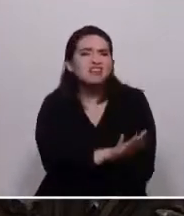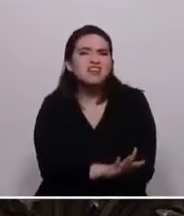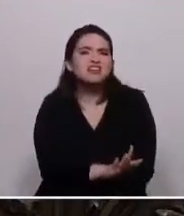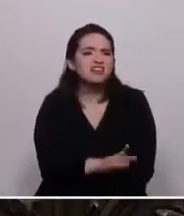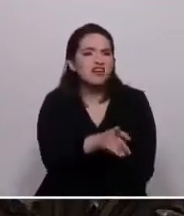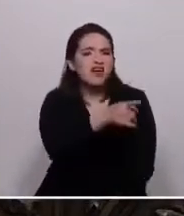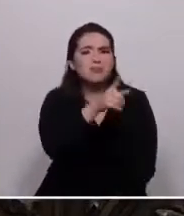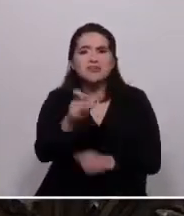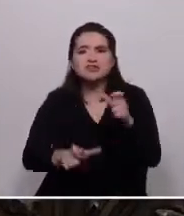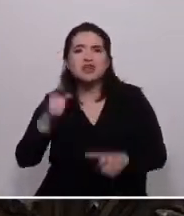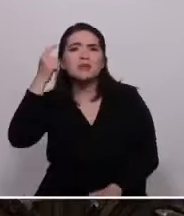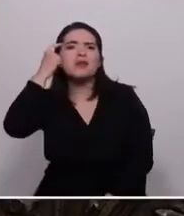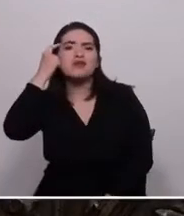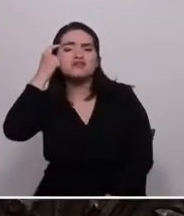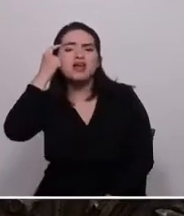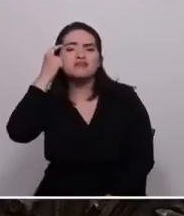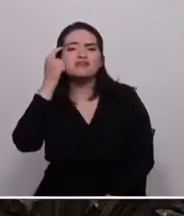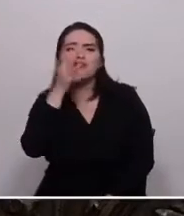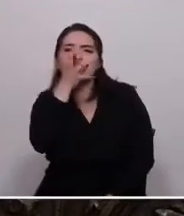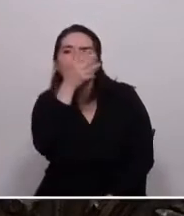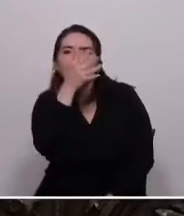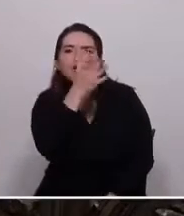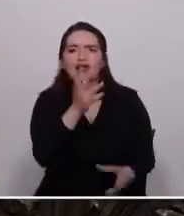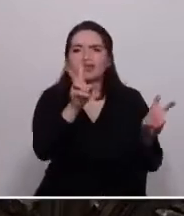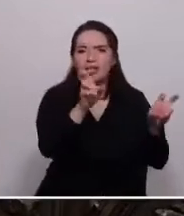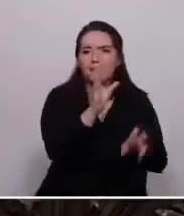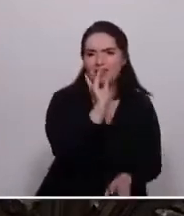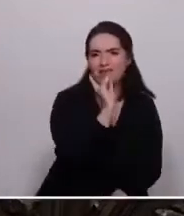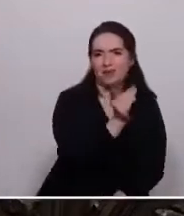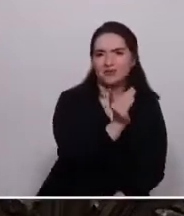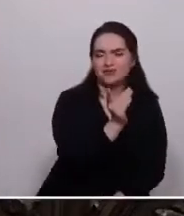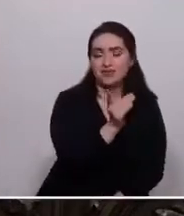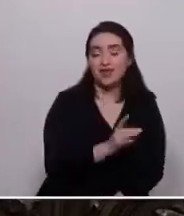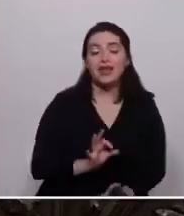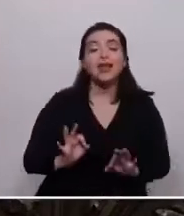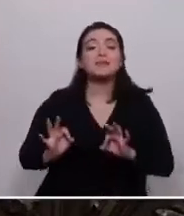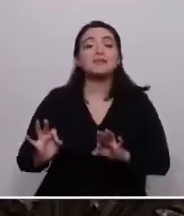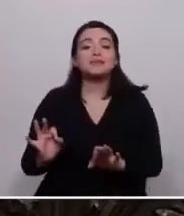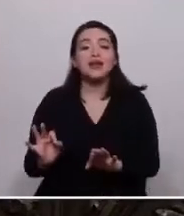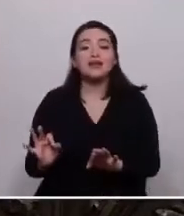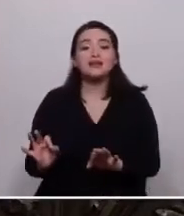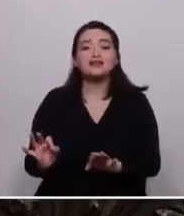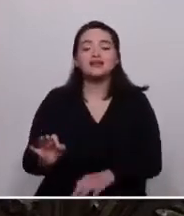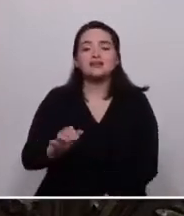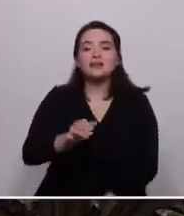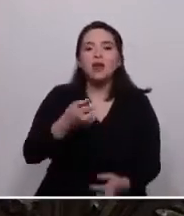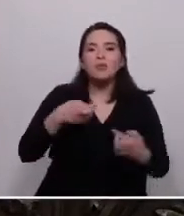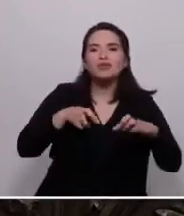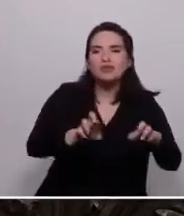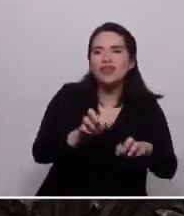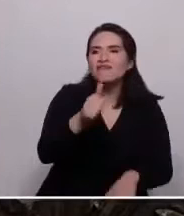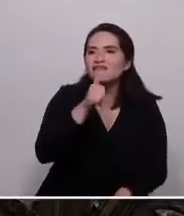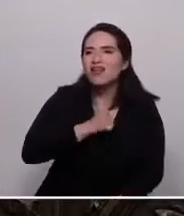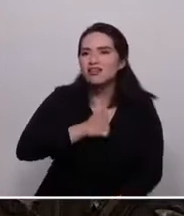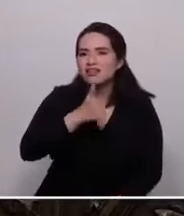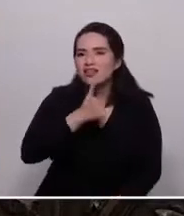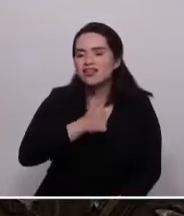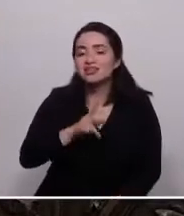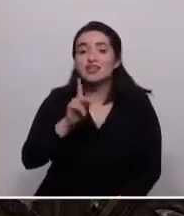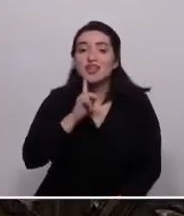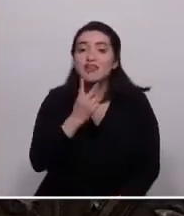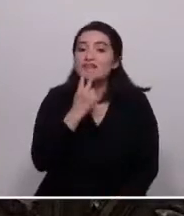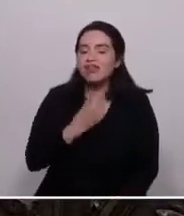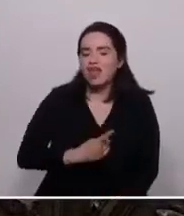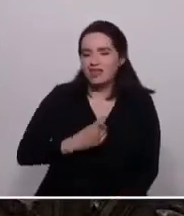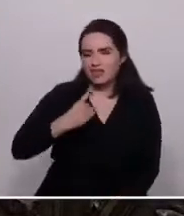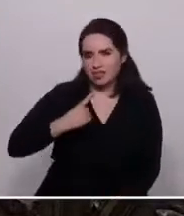siguen haciendo respecto a la discapacidad, especialmente la falta de oportunidades para tener una vida digna.